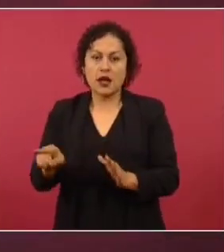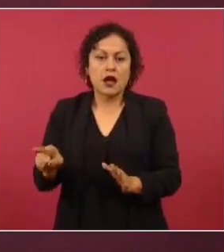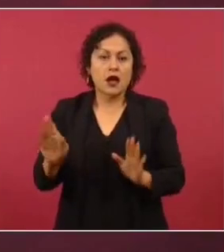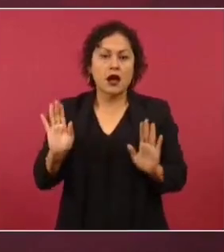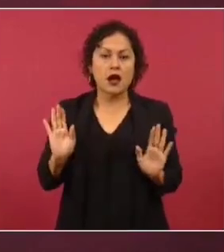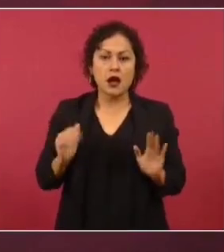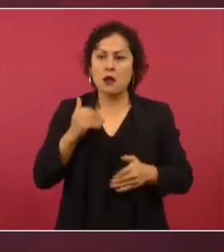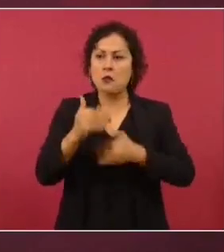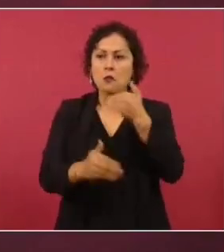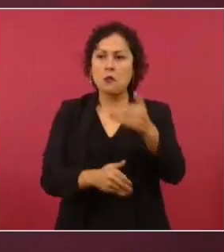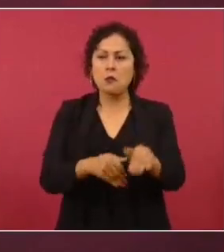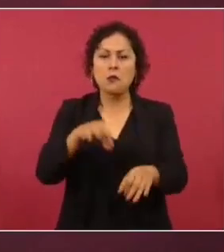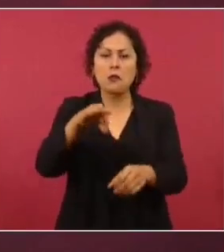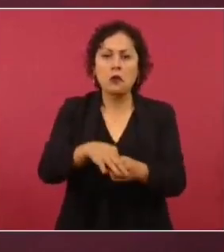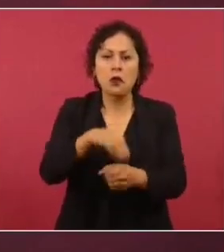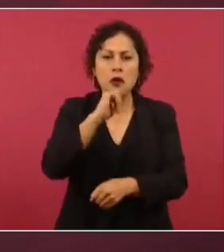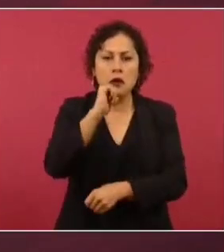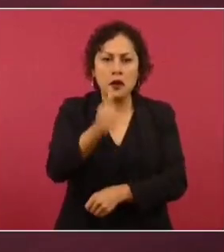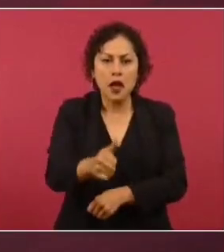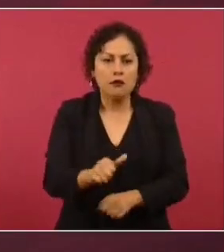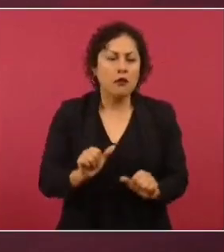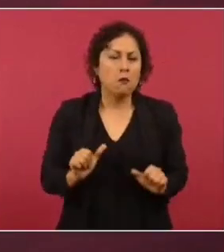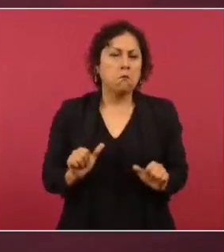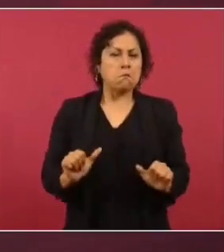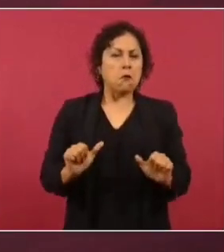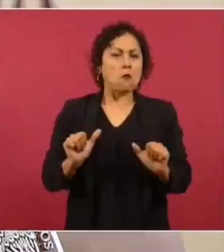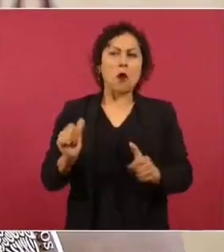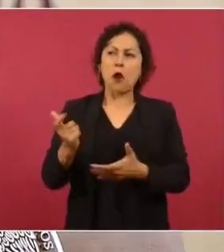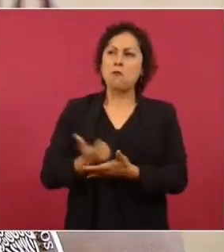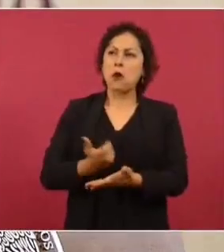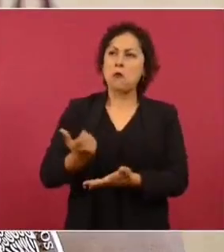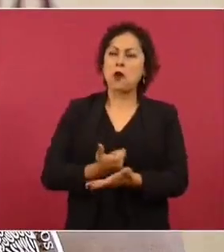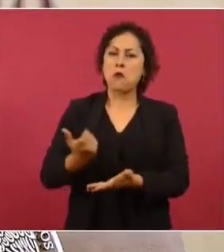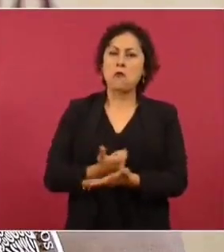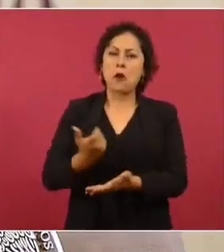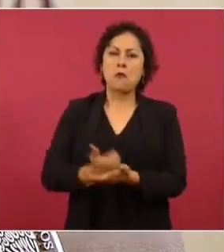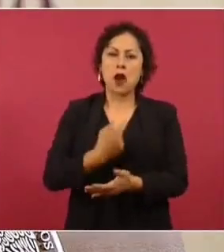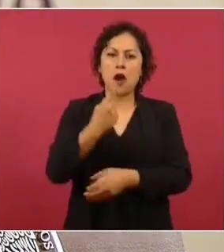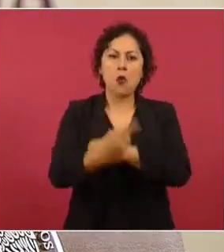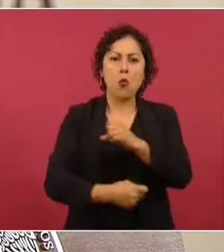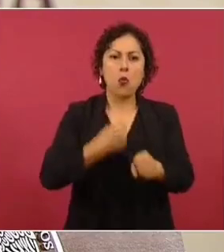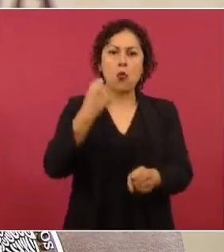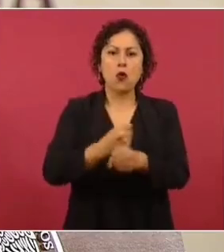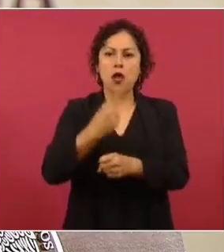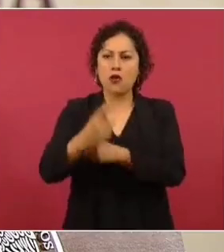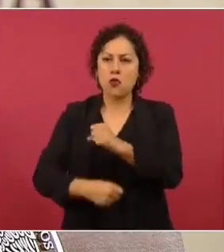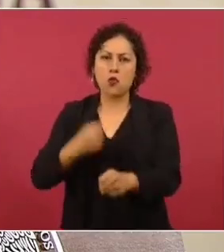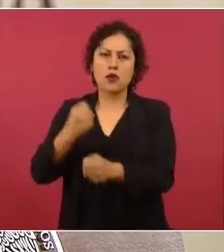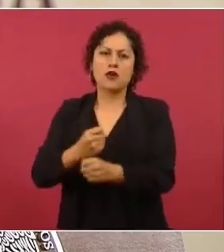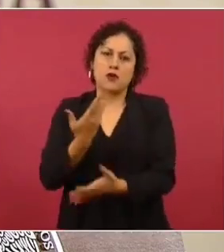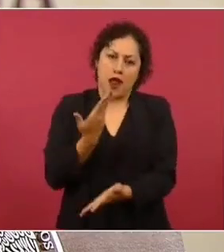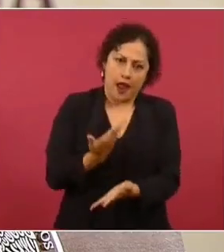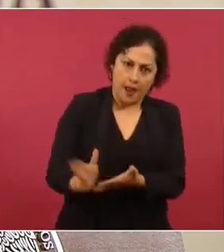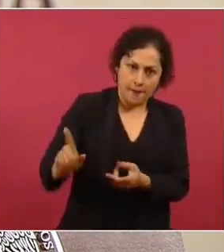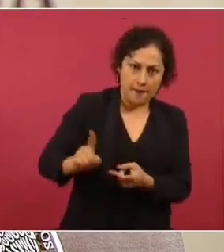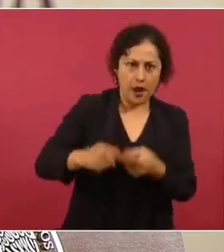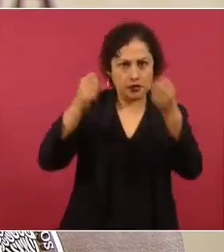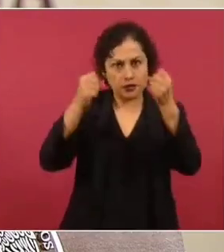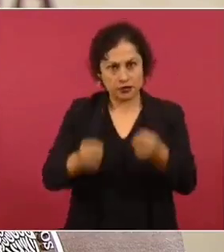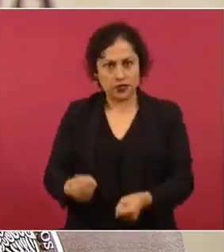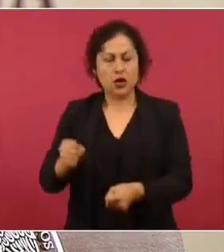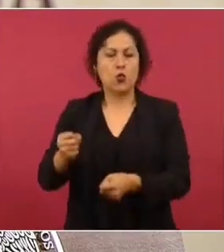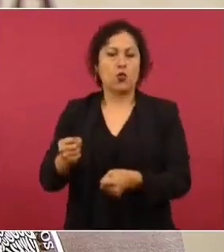ellos mantenían durante todo el año sus privilegios, a men del seguro de gastos médicos y otra serie